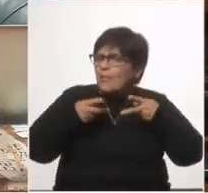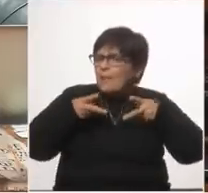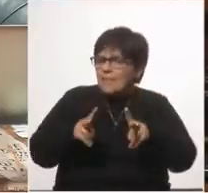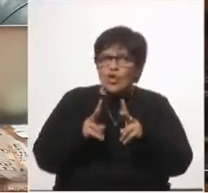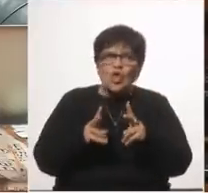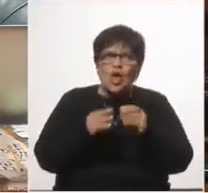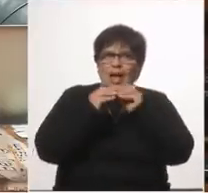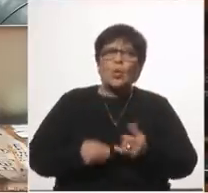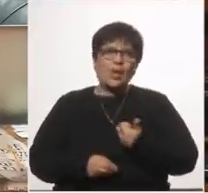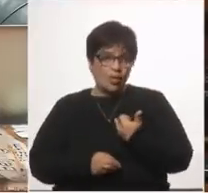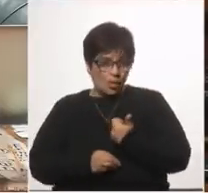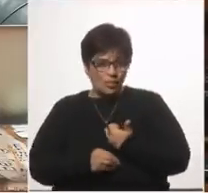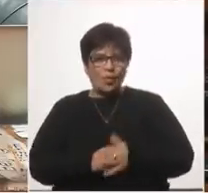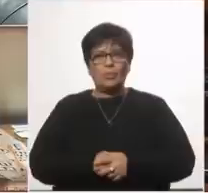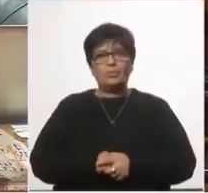calcularlo